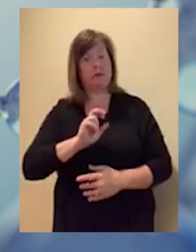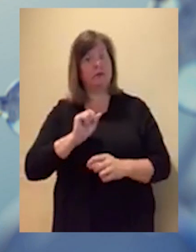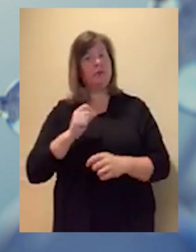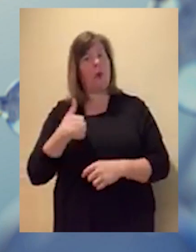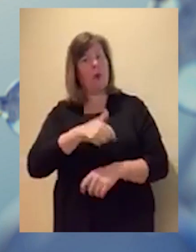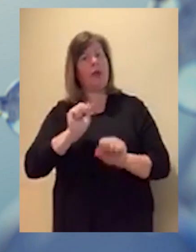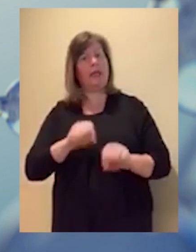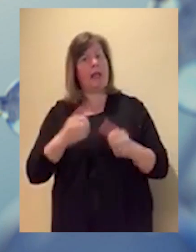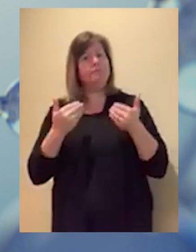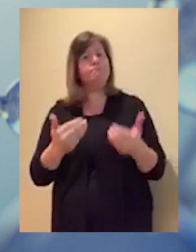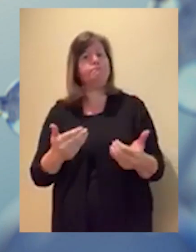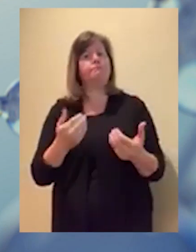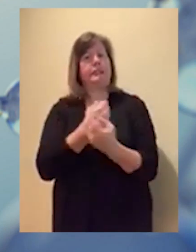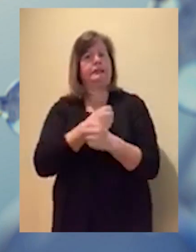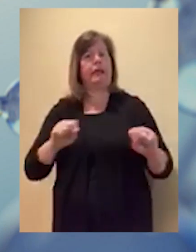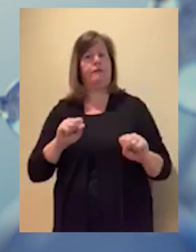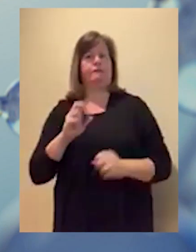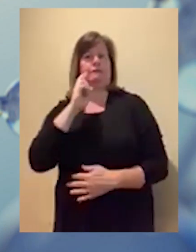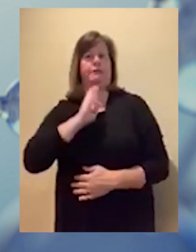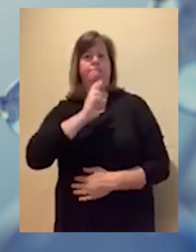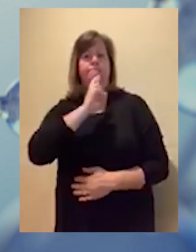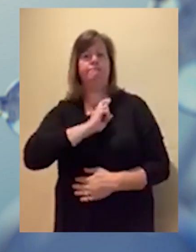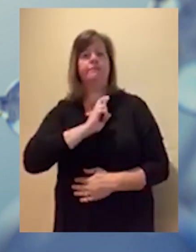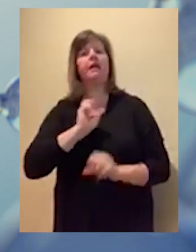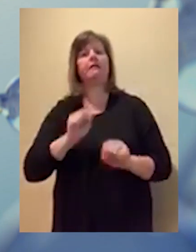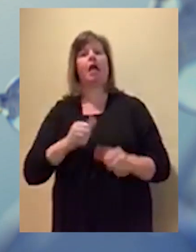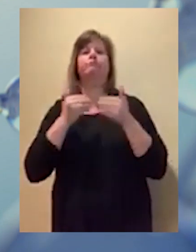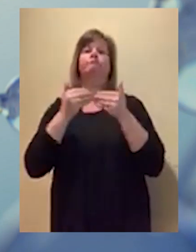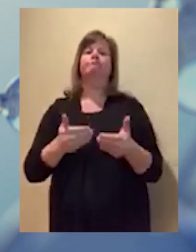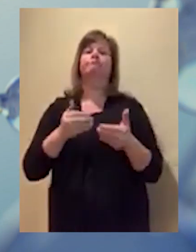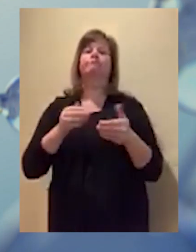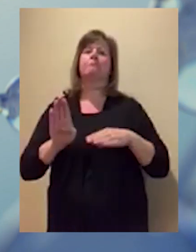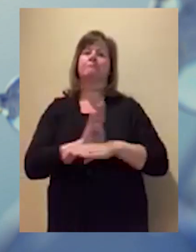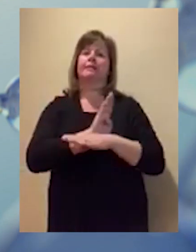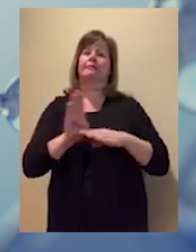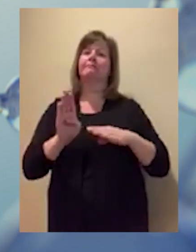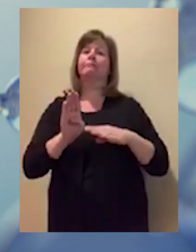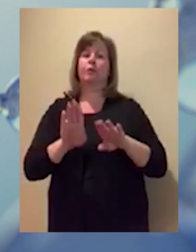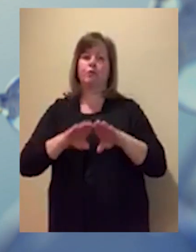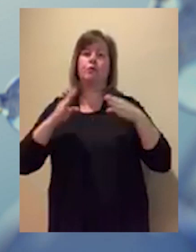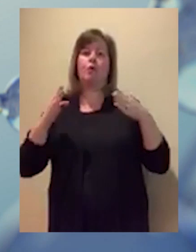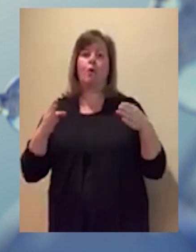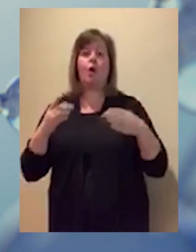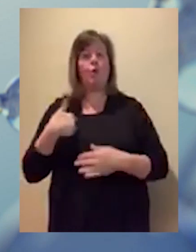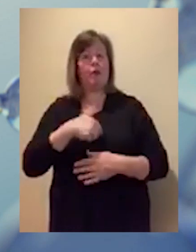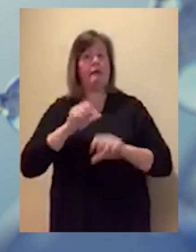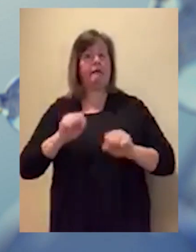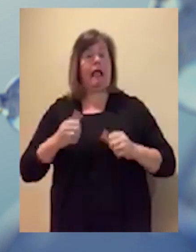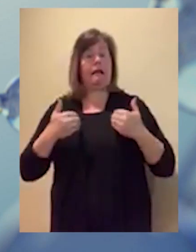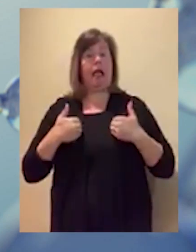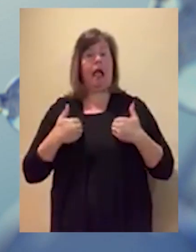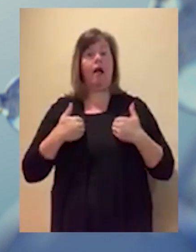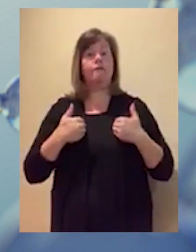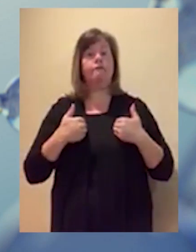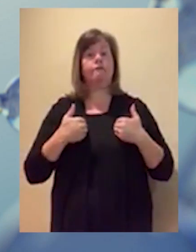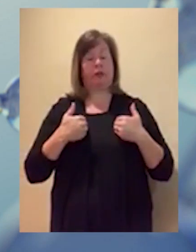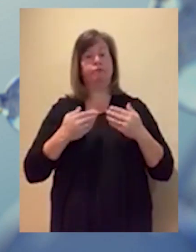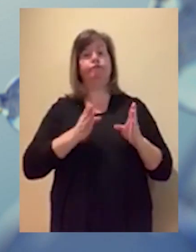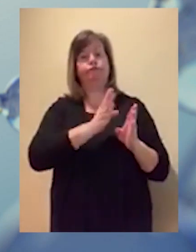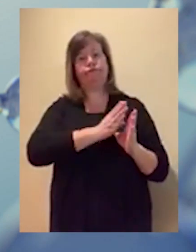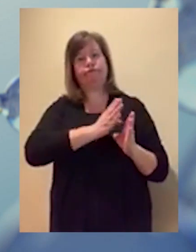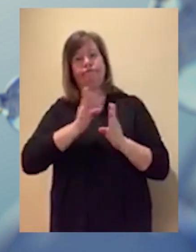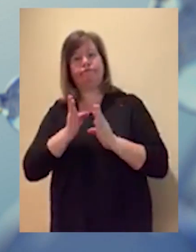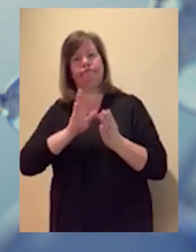restaurantes. Y asegurármonos de que todos estamos haciendo lo que podemos para mantenerlos en